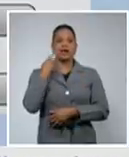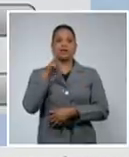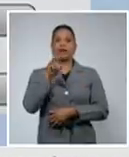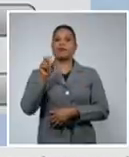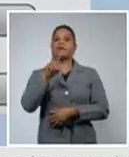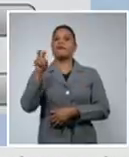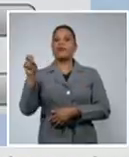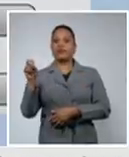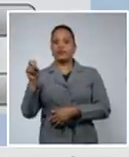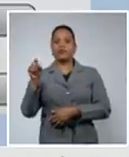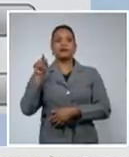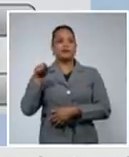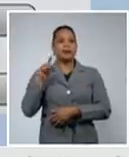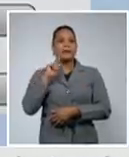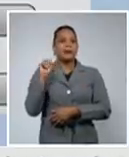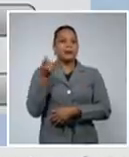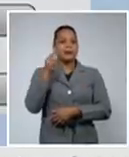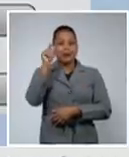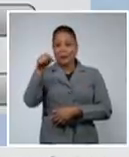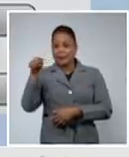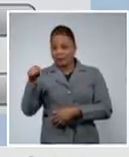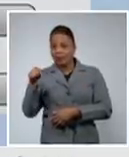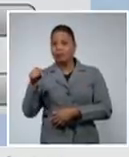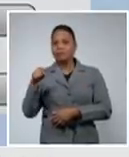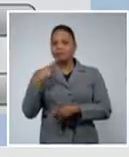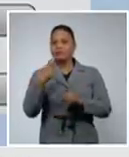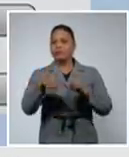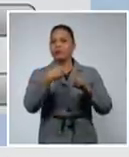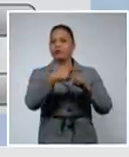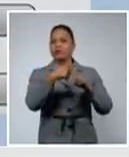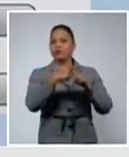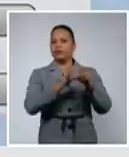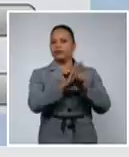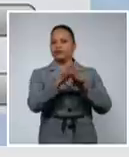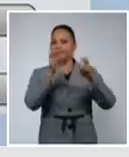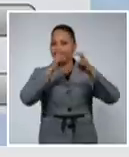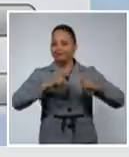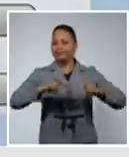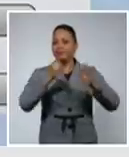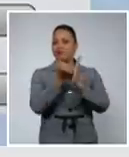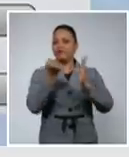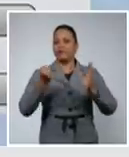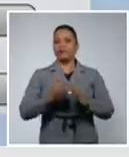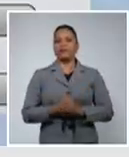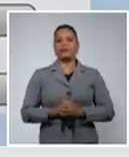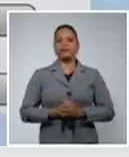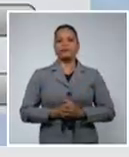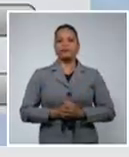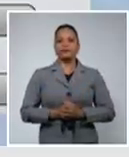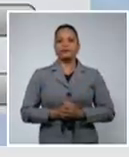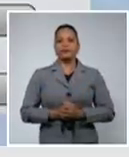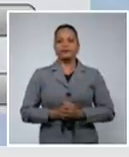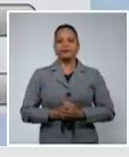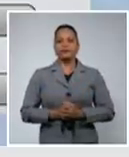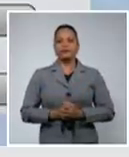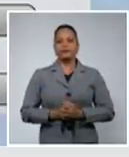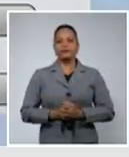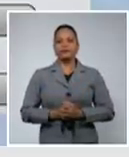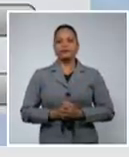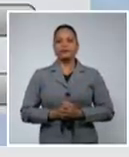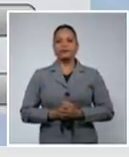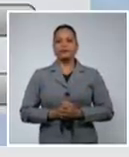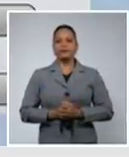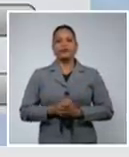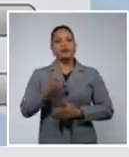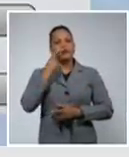que fueron los primeros casos que se estudiaron, que se confirmaron en nuestro país, como además se pudo ver